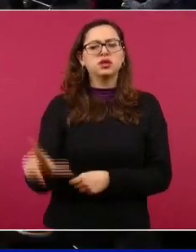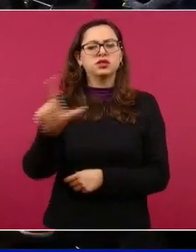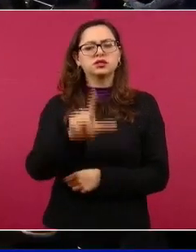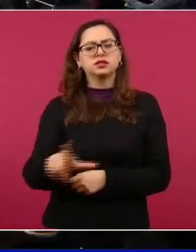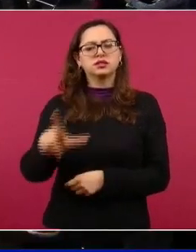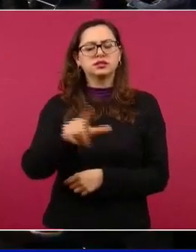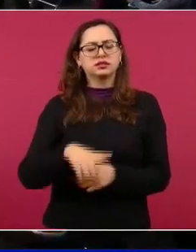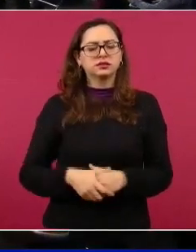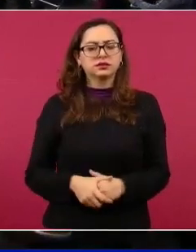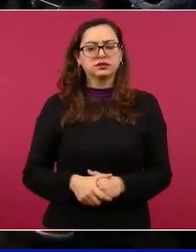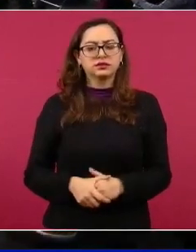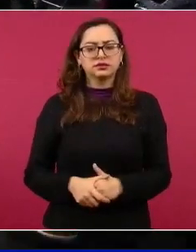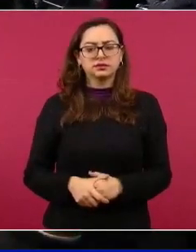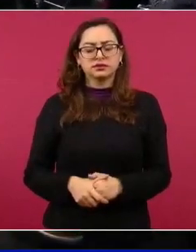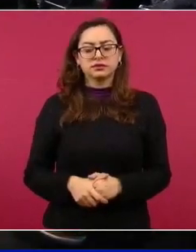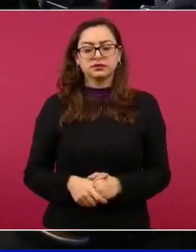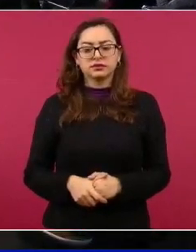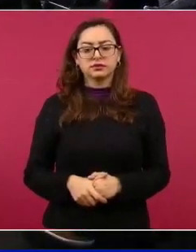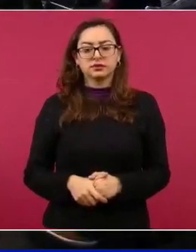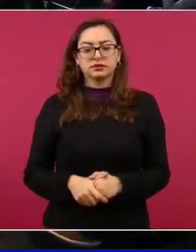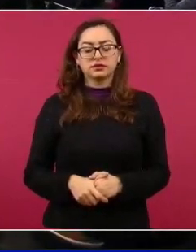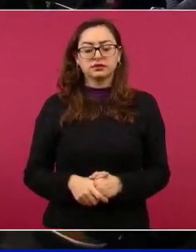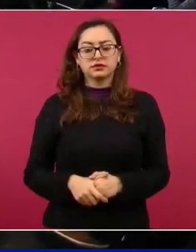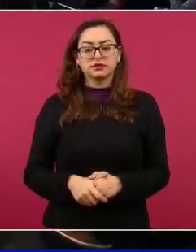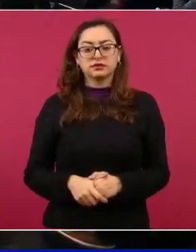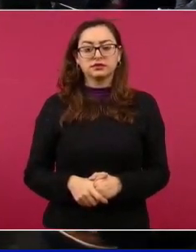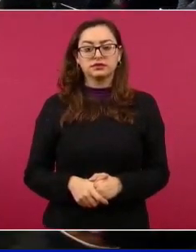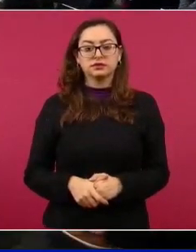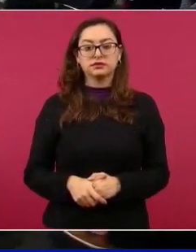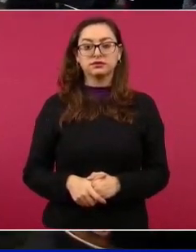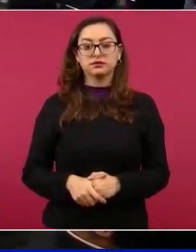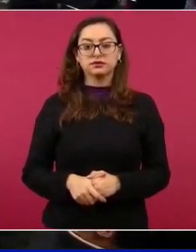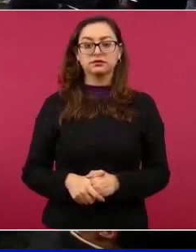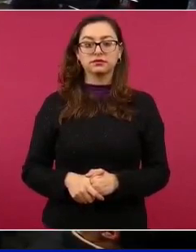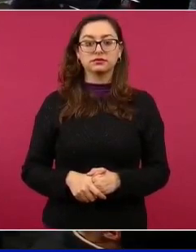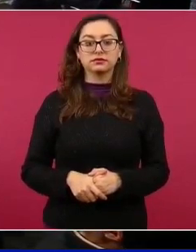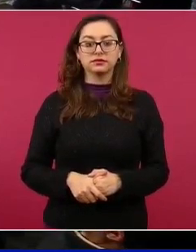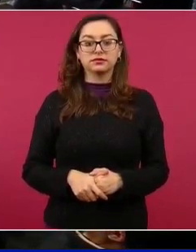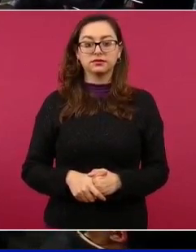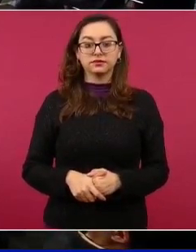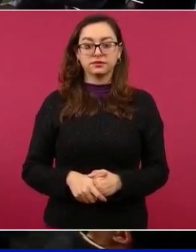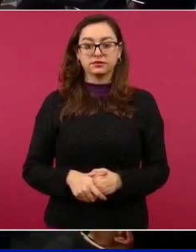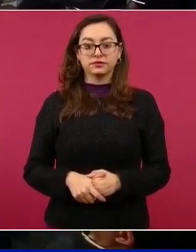el lunes es